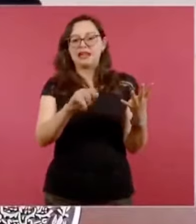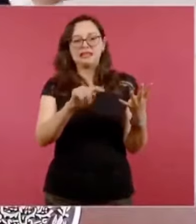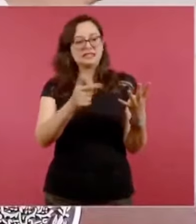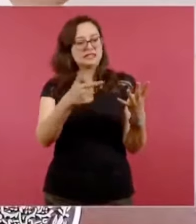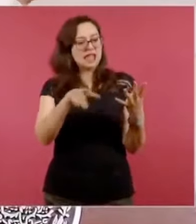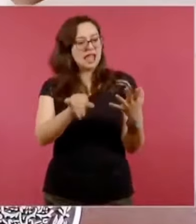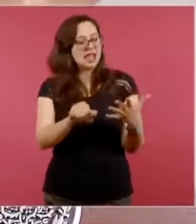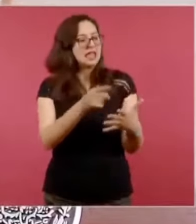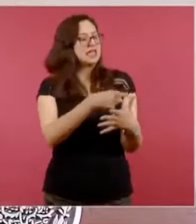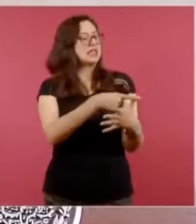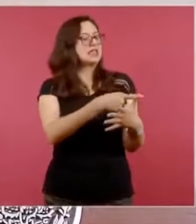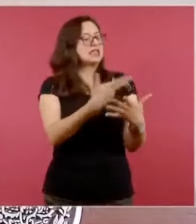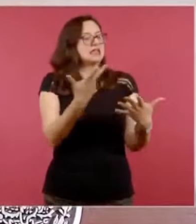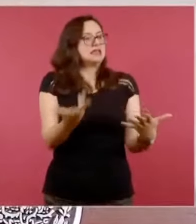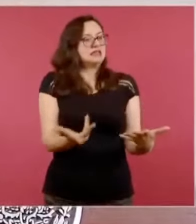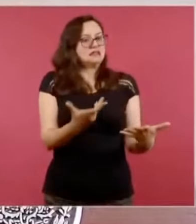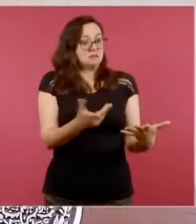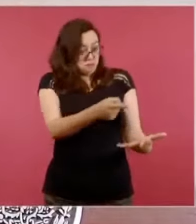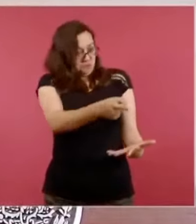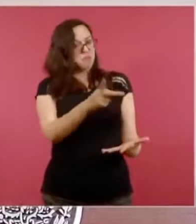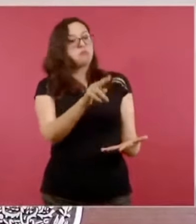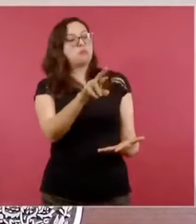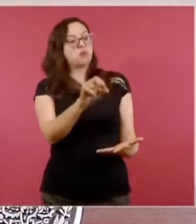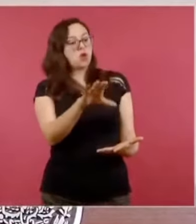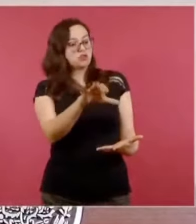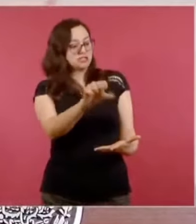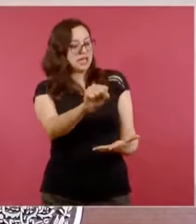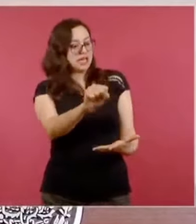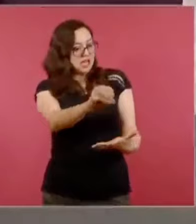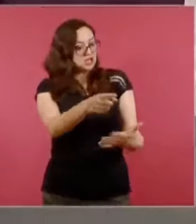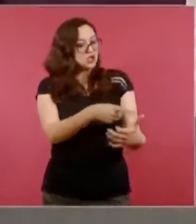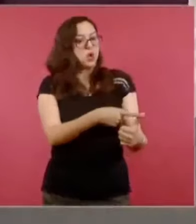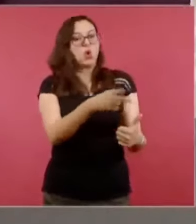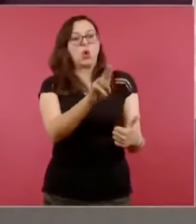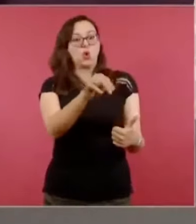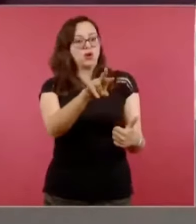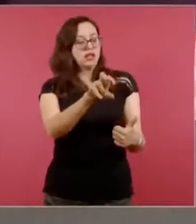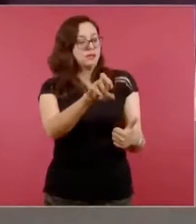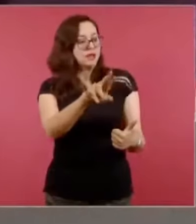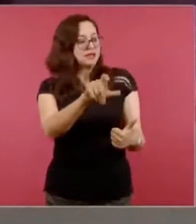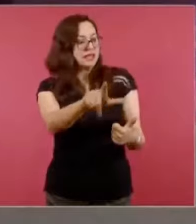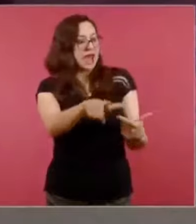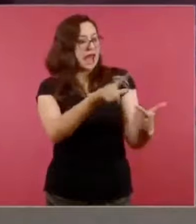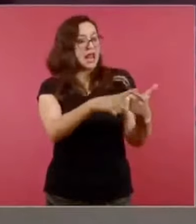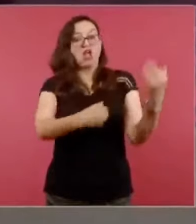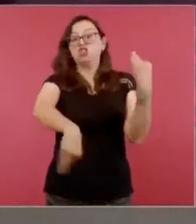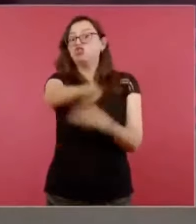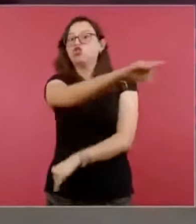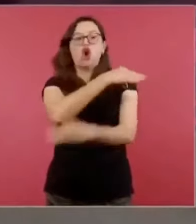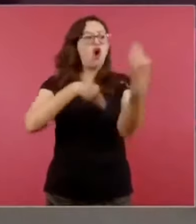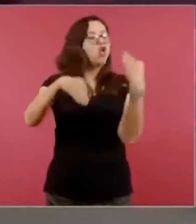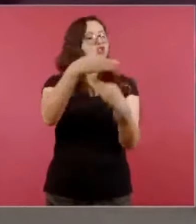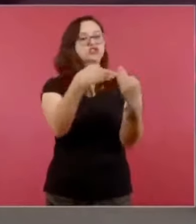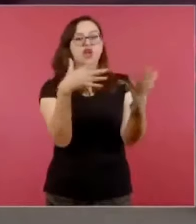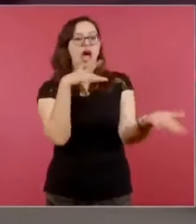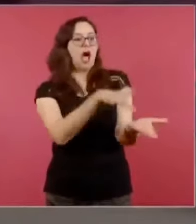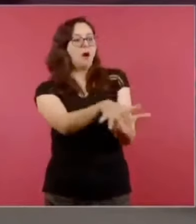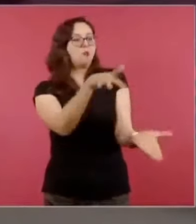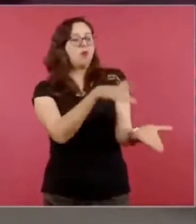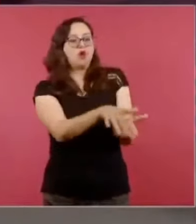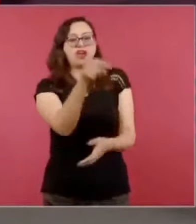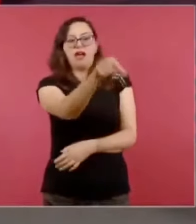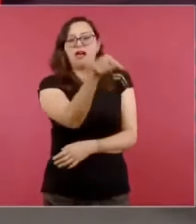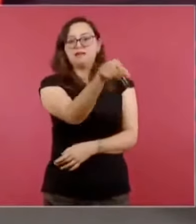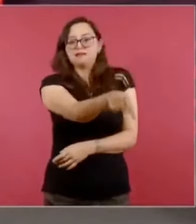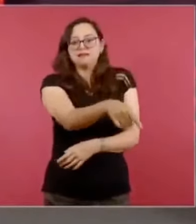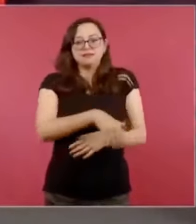honrosas excepciones, al Universal, a todos con honrosas excepciones. Entonces,